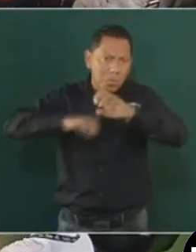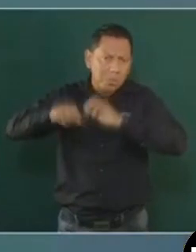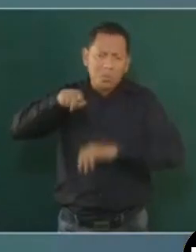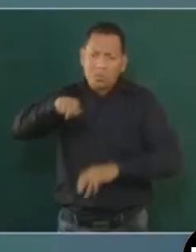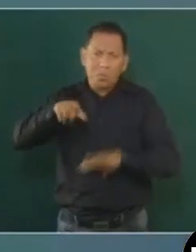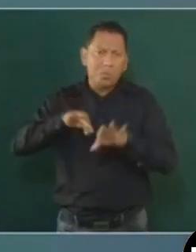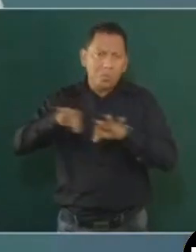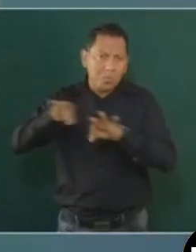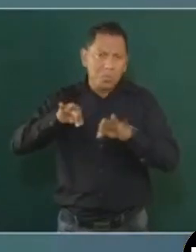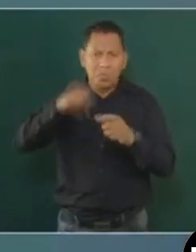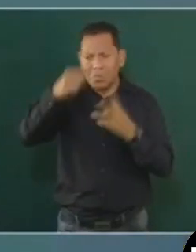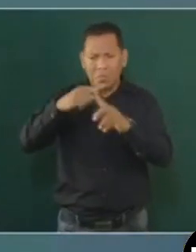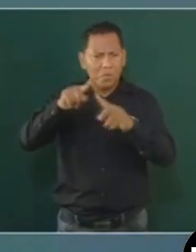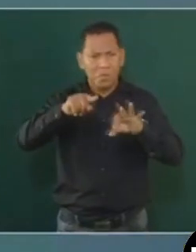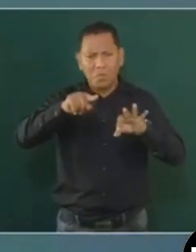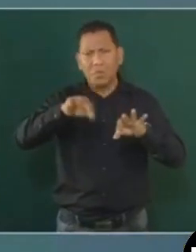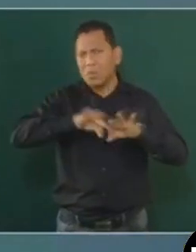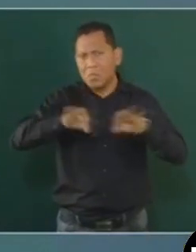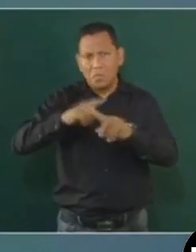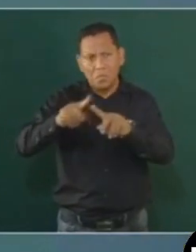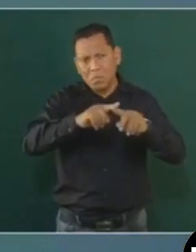a cualquier actividad económica,